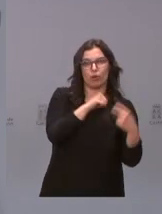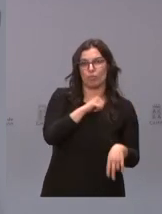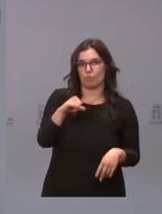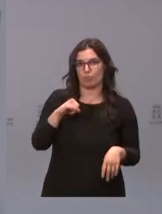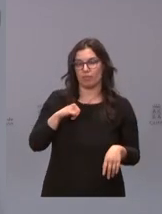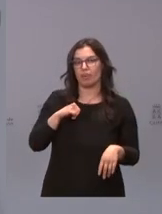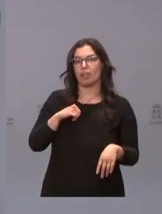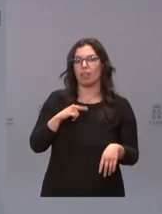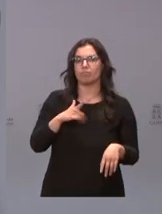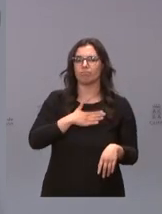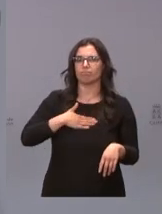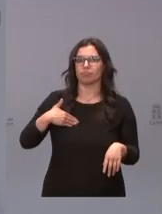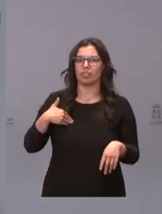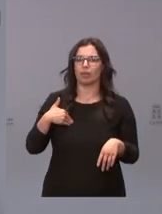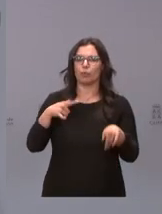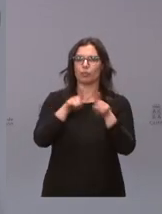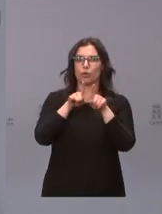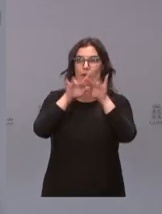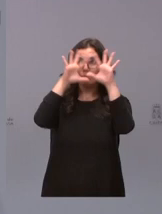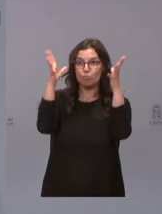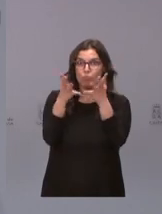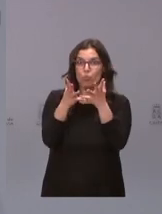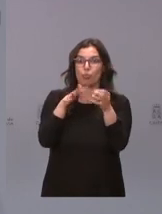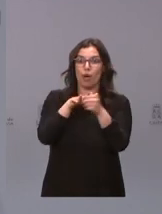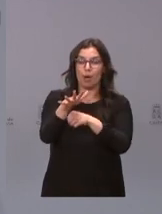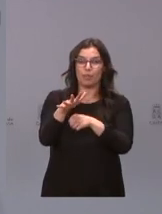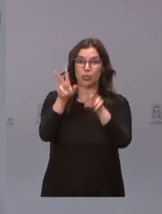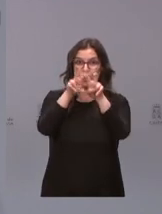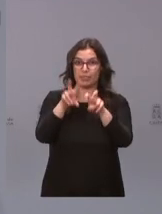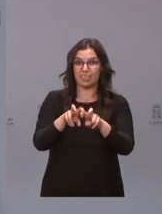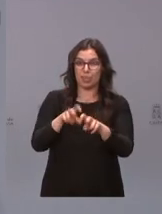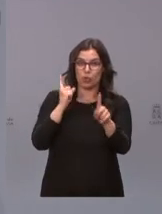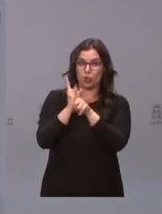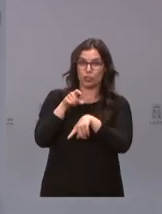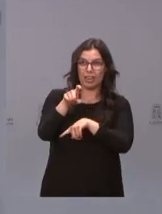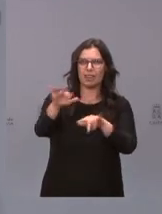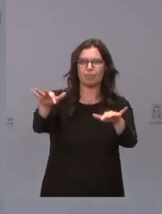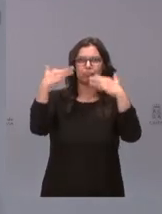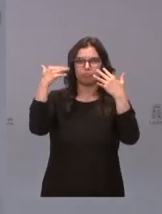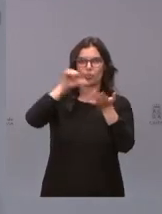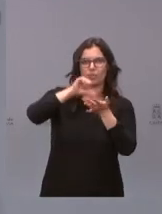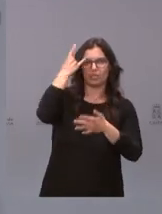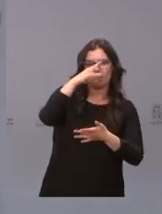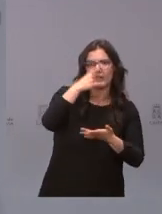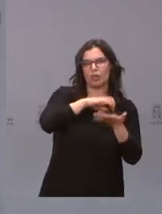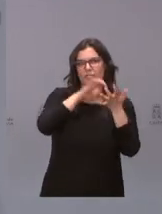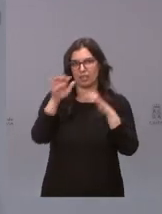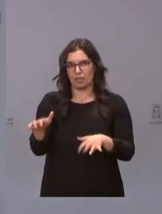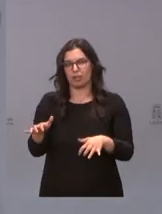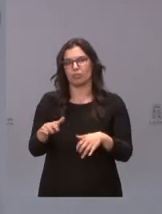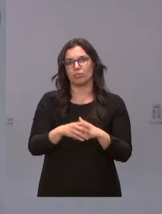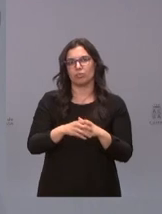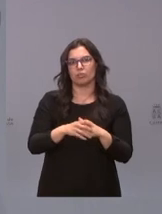de poner a Castilla y León y a Salamanca en la vanguardia mundial de la lucha contra el cáncer o continuar